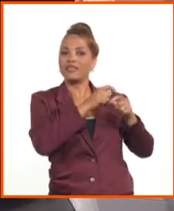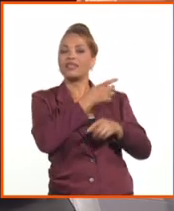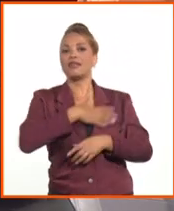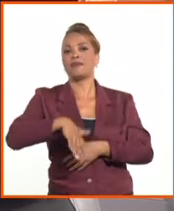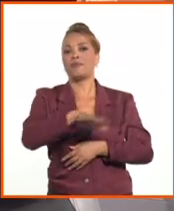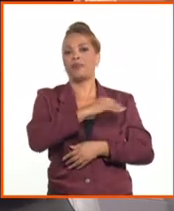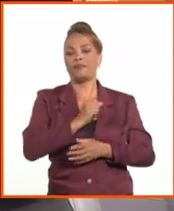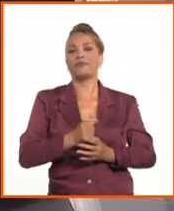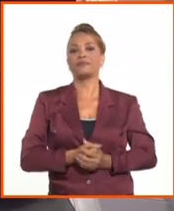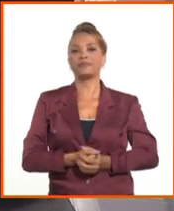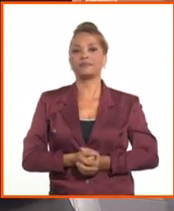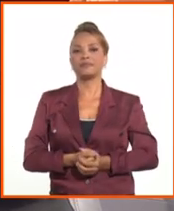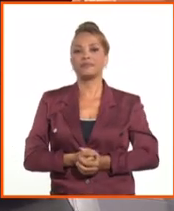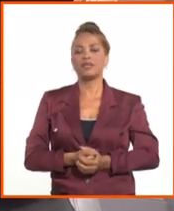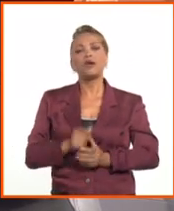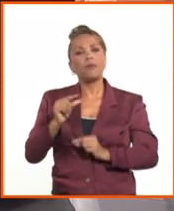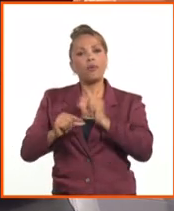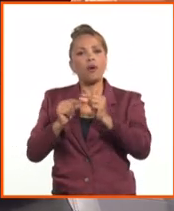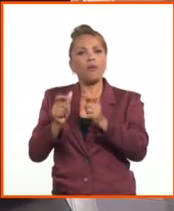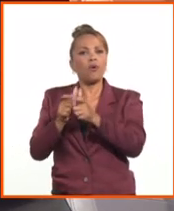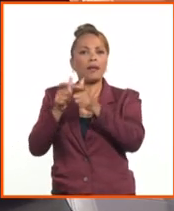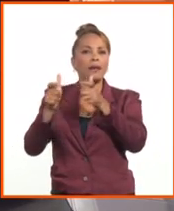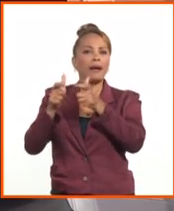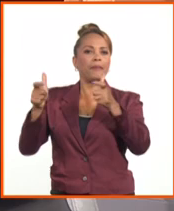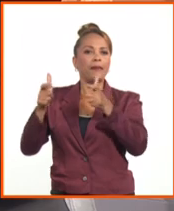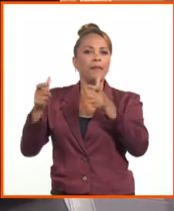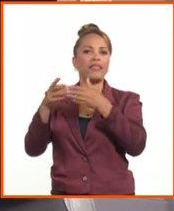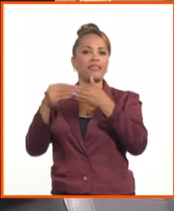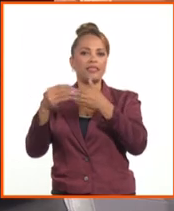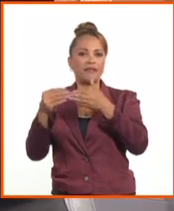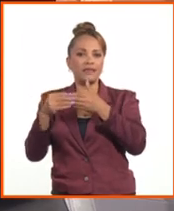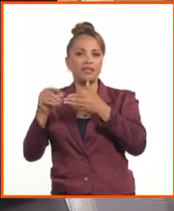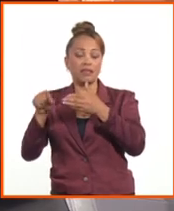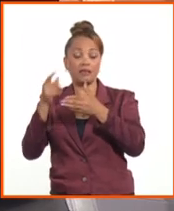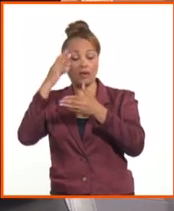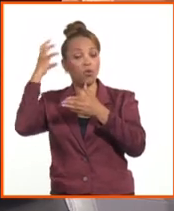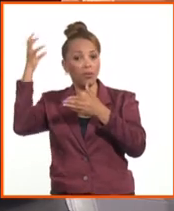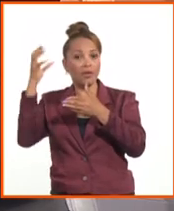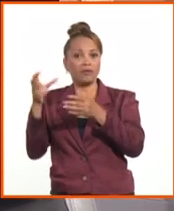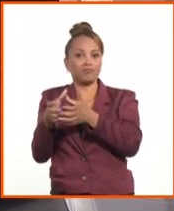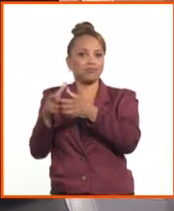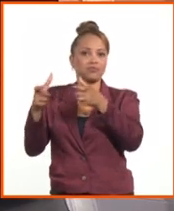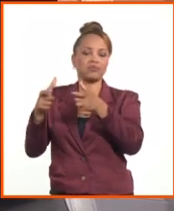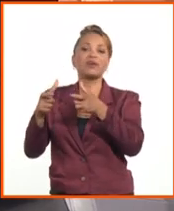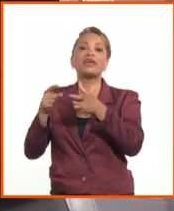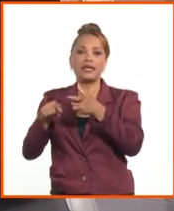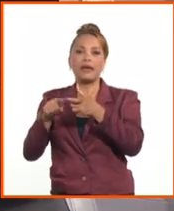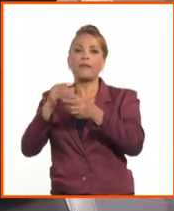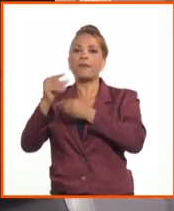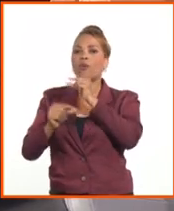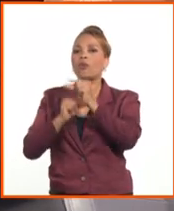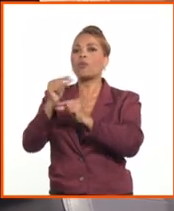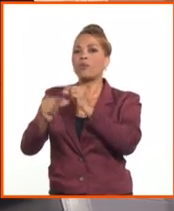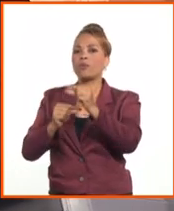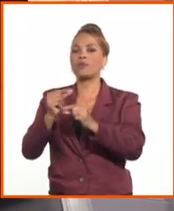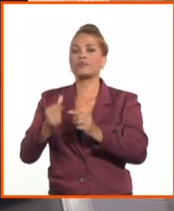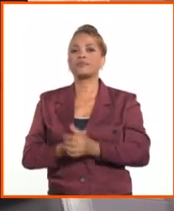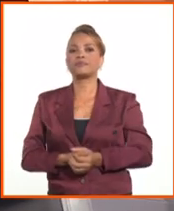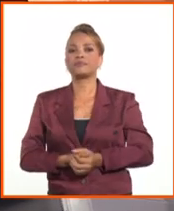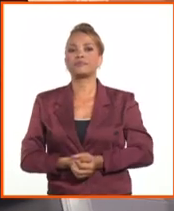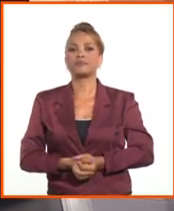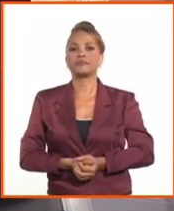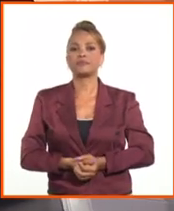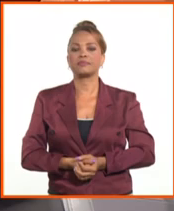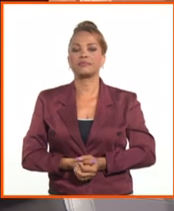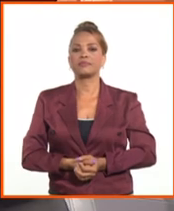también tienen como fuente el incremento, la reposición y el incremento de las ofertas en pesos cubanos,